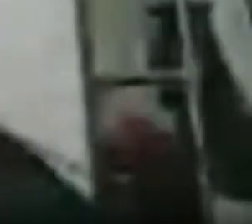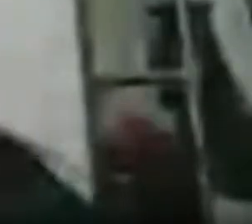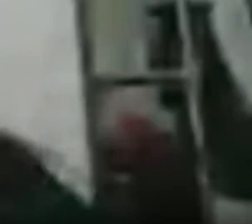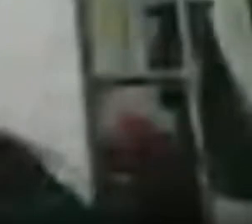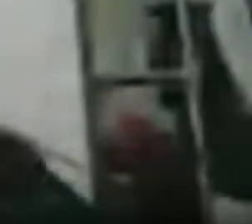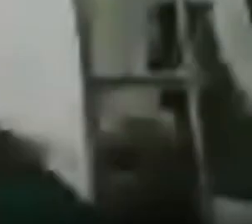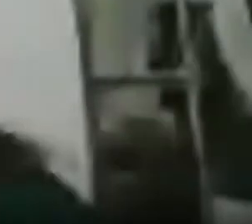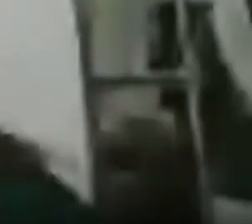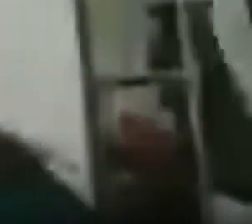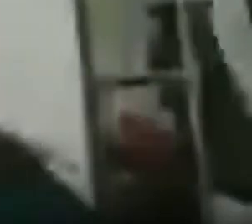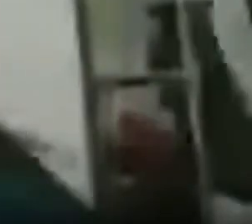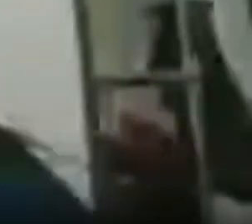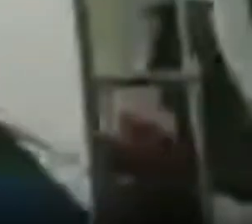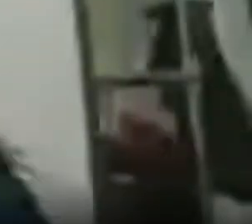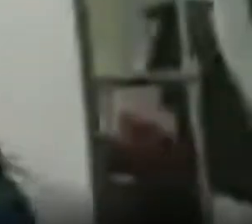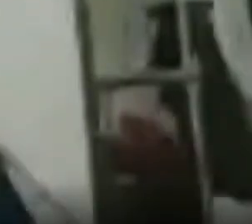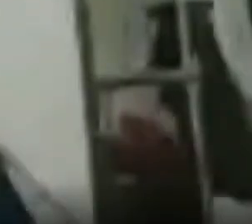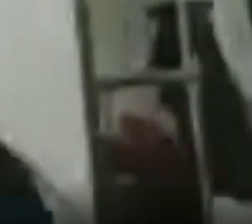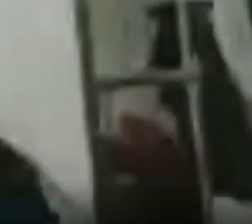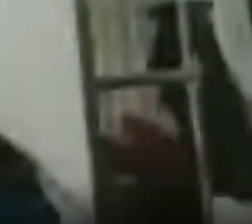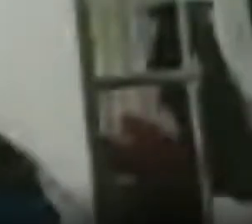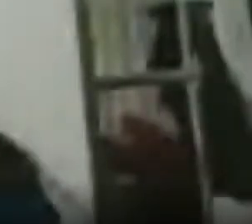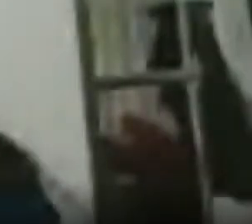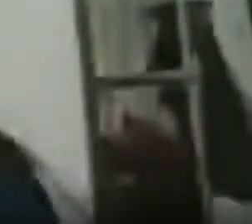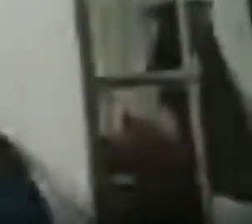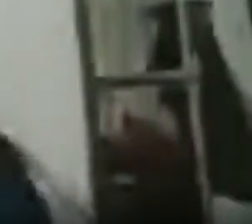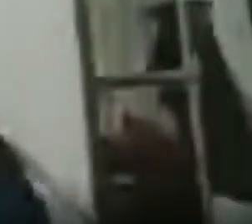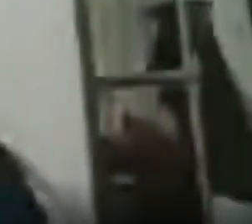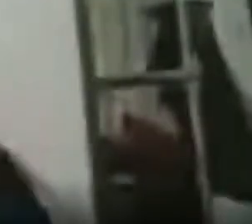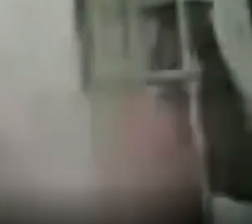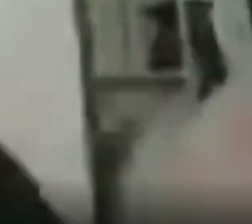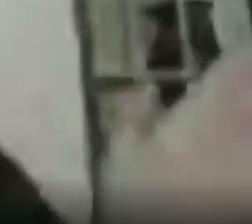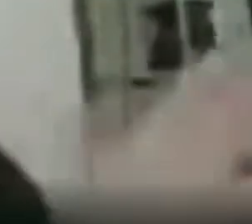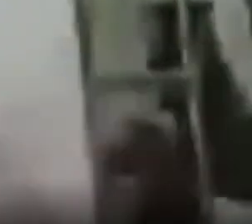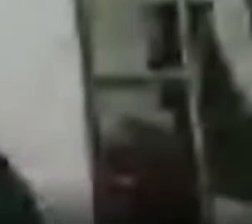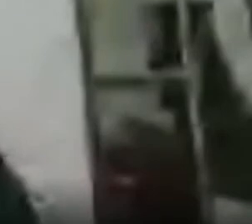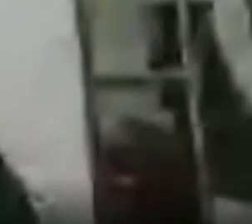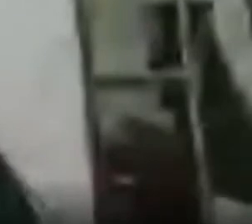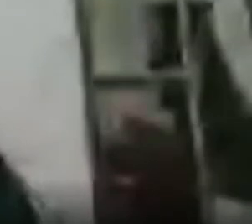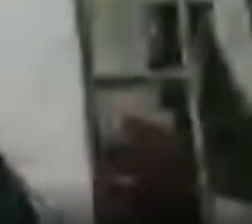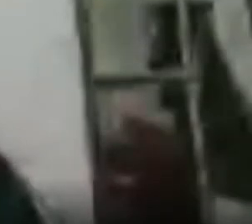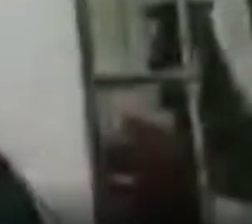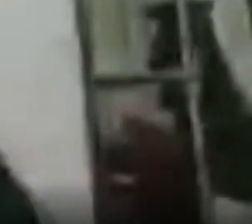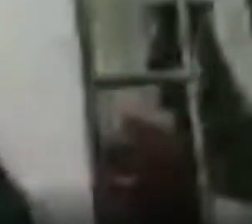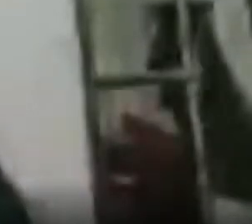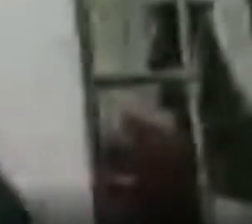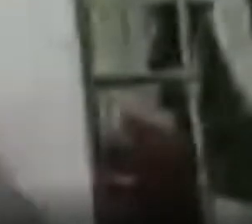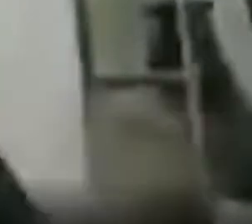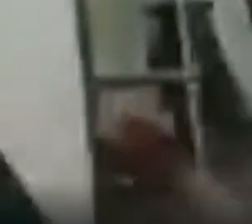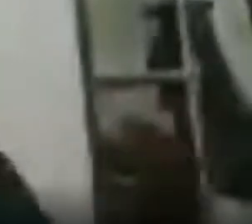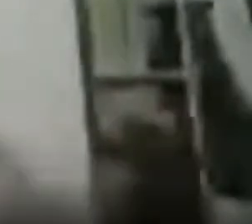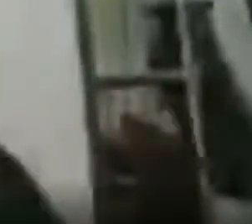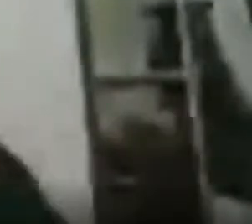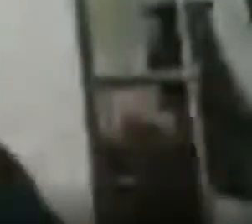ese producto en las redes sociales de verdad que muchas gracias ahora sí Freddy todos prendemos nuestras nuestras cámaras para